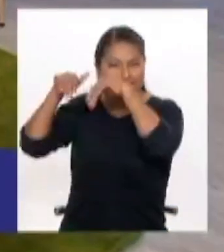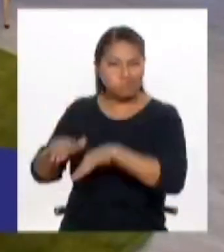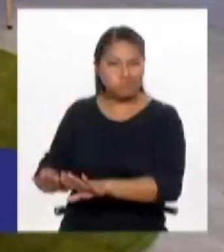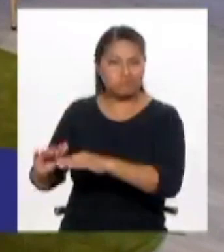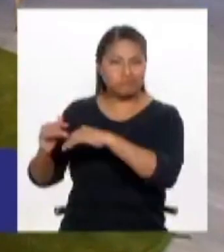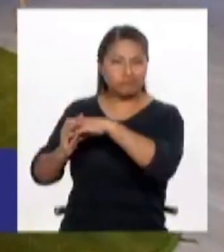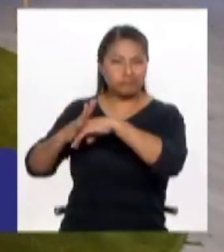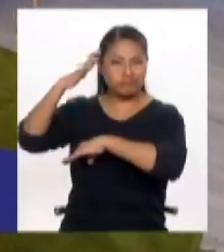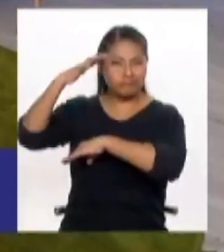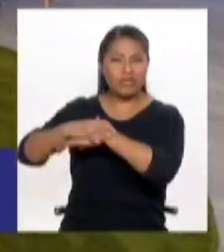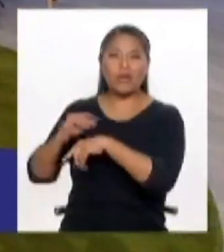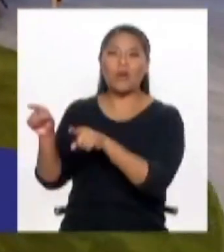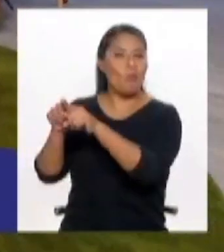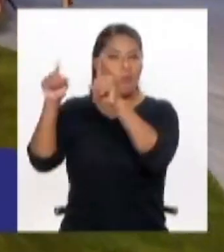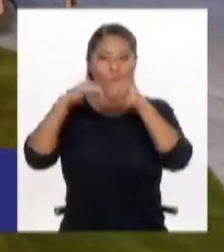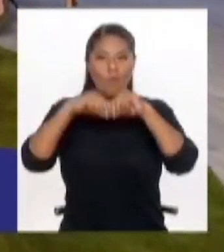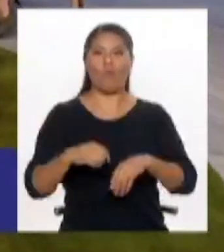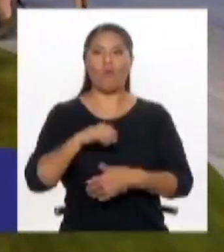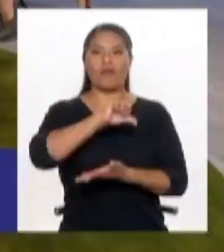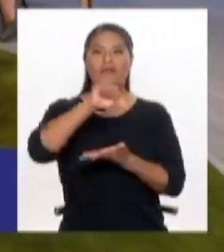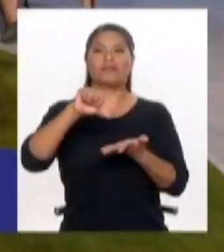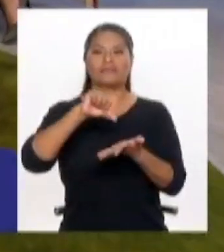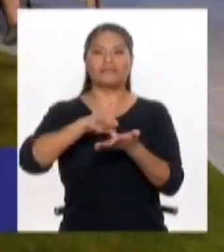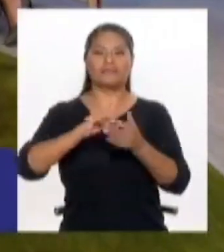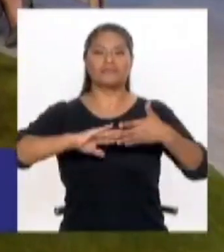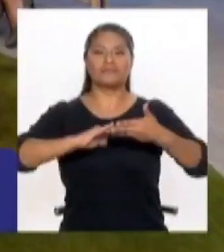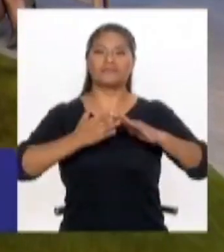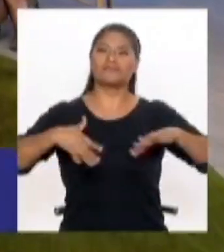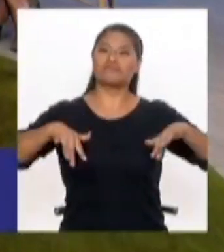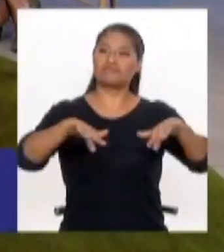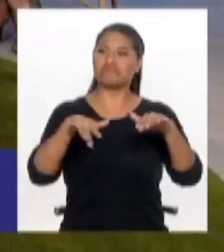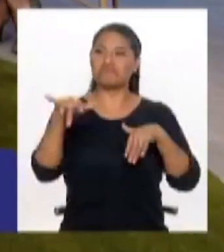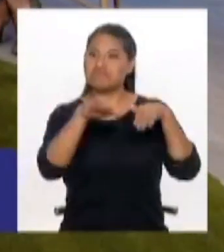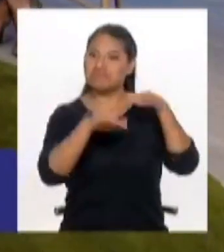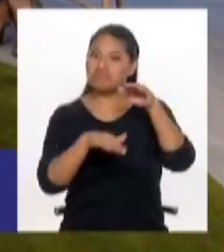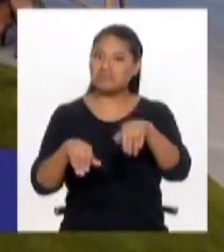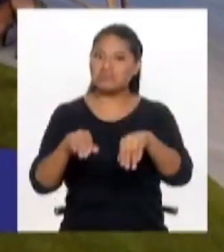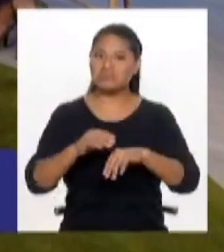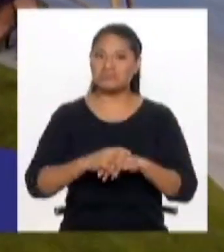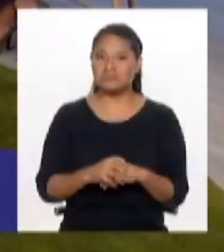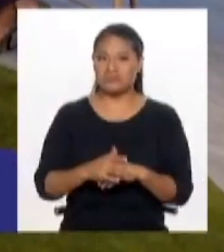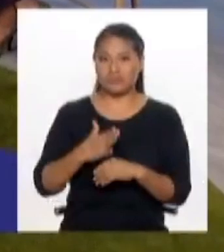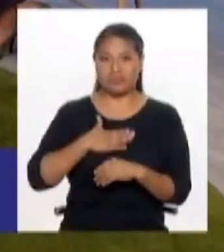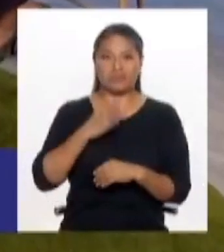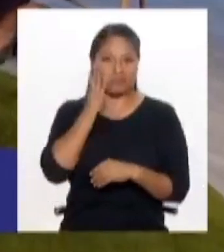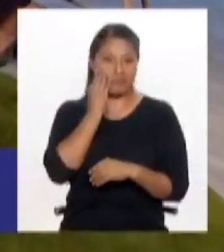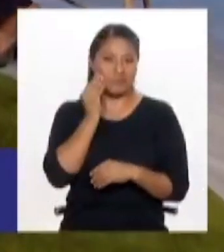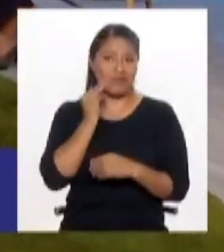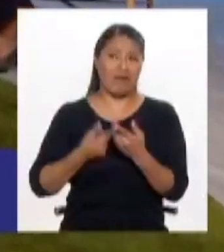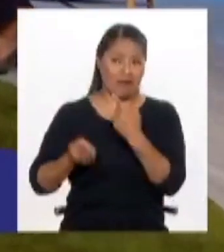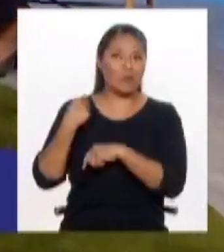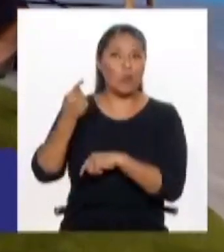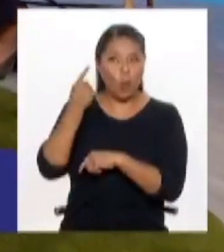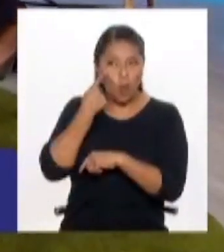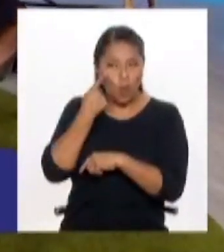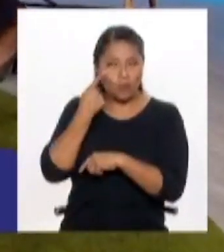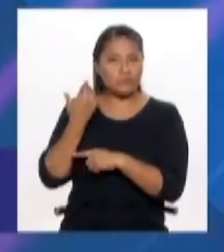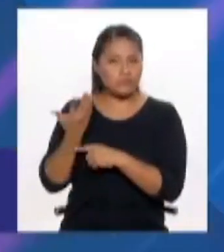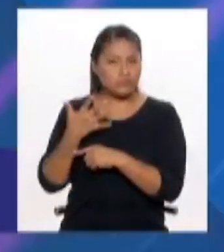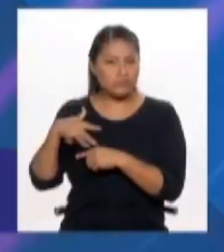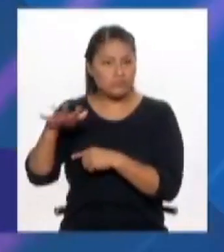Y evidentemente se producen una serie de facilidades. Además, no sé, voy a hacer la descripción de mi propia experiencia para ver si es eso.